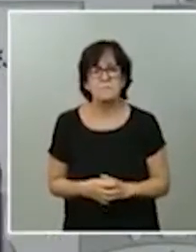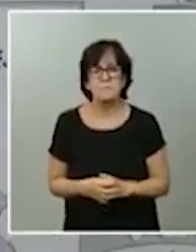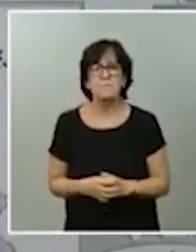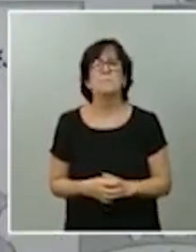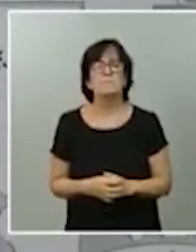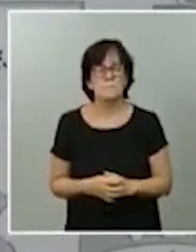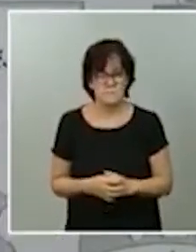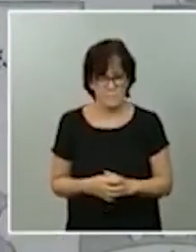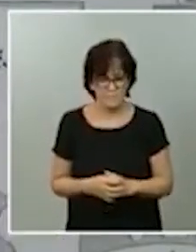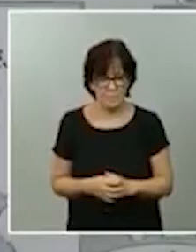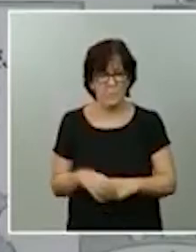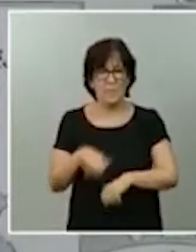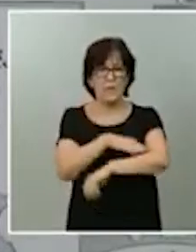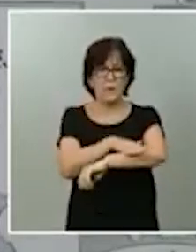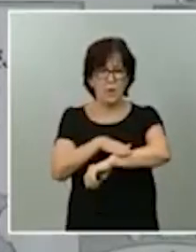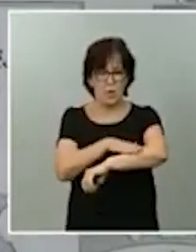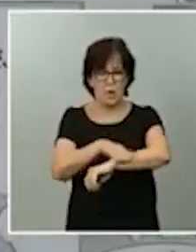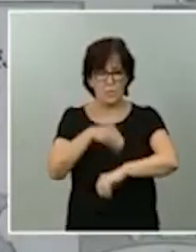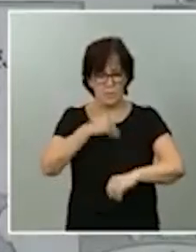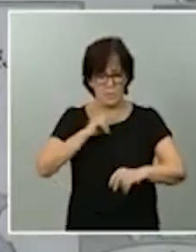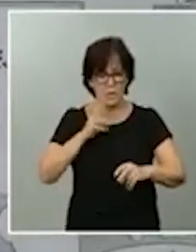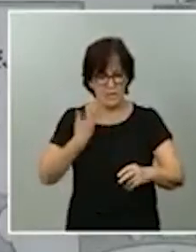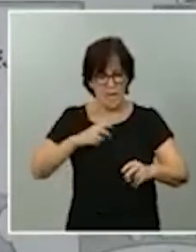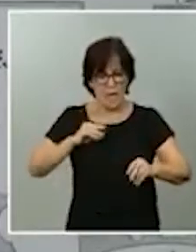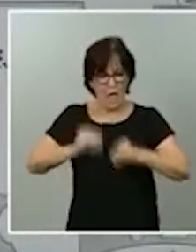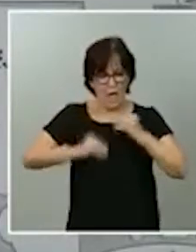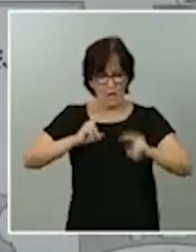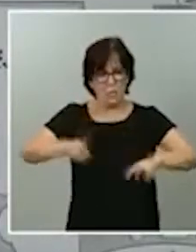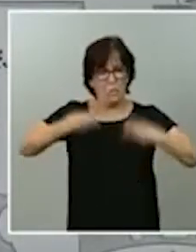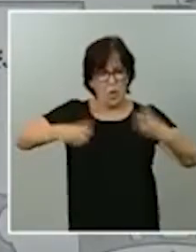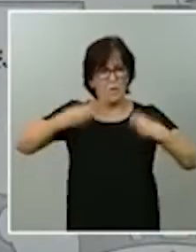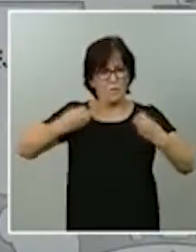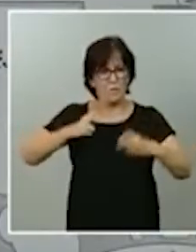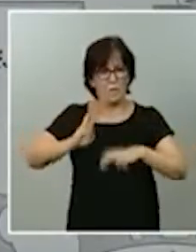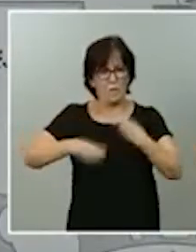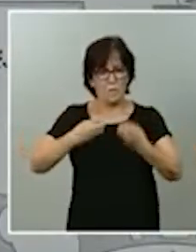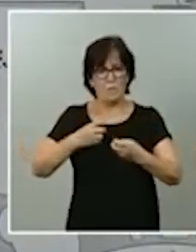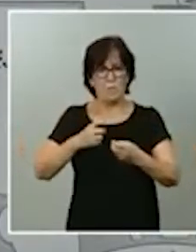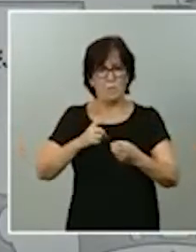El Gobierno de España ha hecho esas modificaciones y fíjese cuando se habla, por ejemplo,